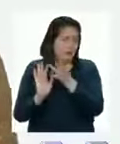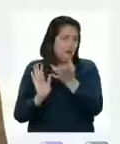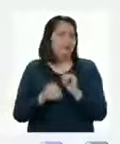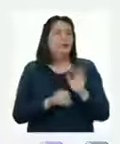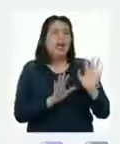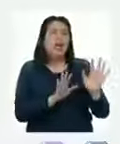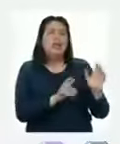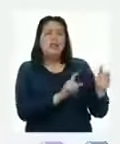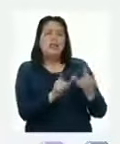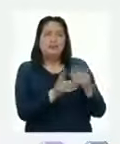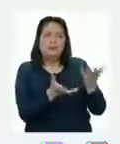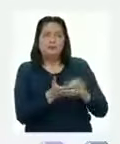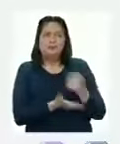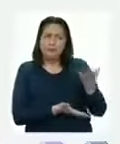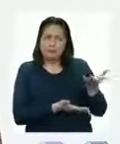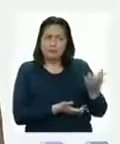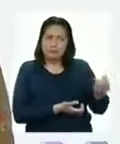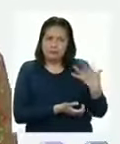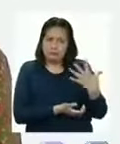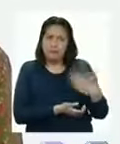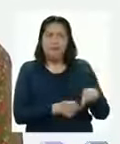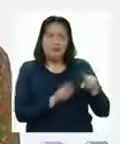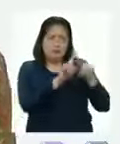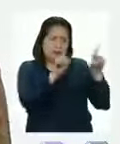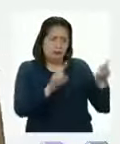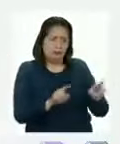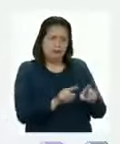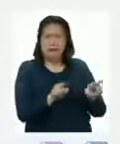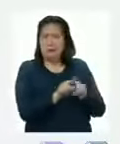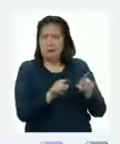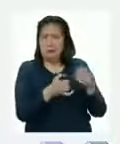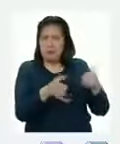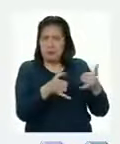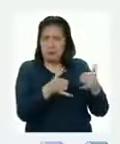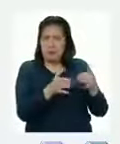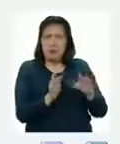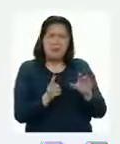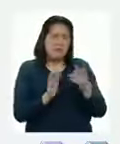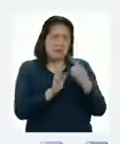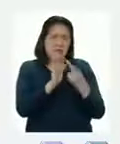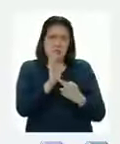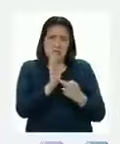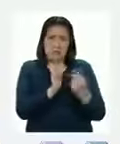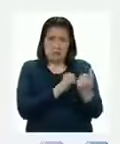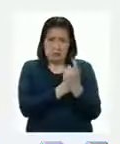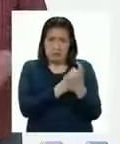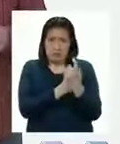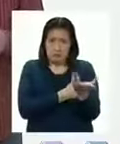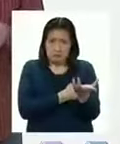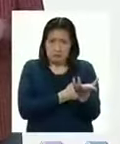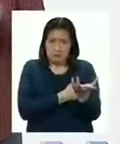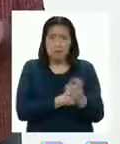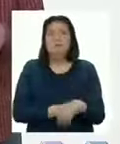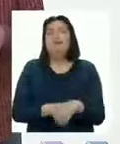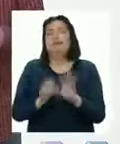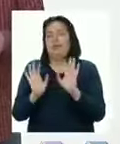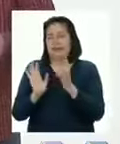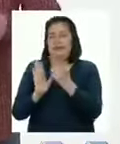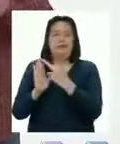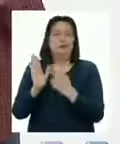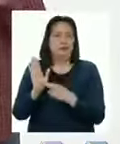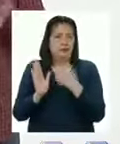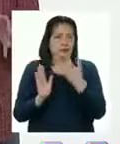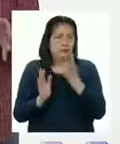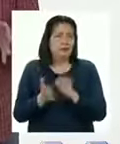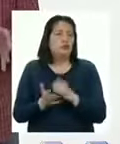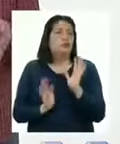Nos comentó también que la yupana Era como un juego Y que tenía ciertas reglas ¿Nos enseña cuáles son? Más que reglas